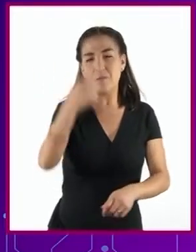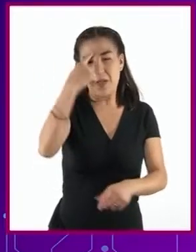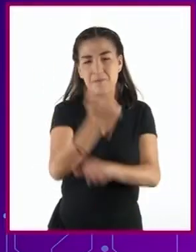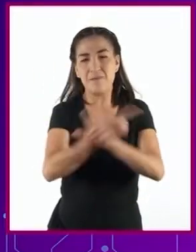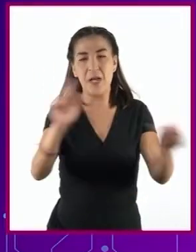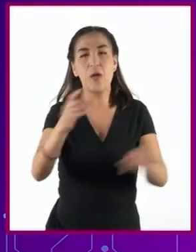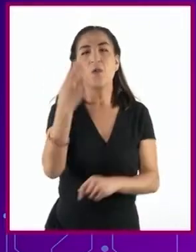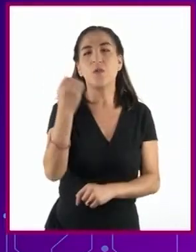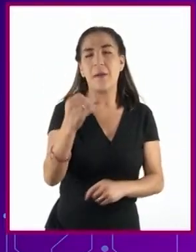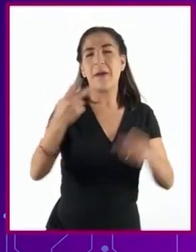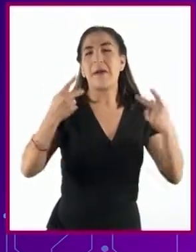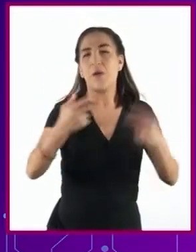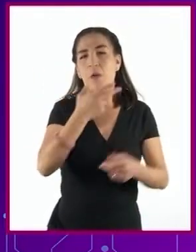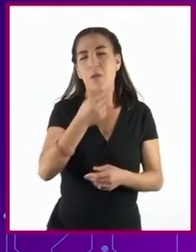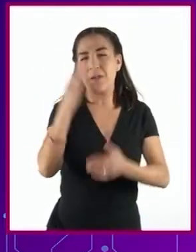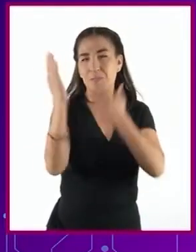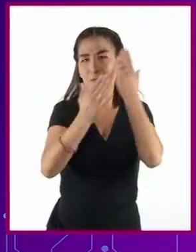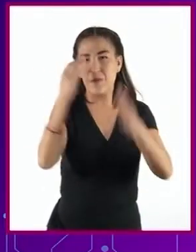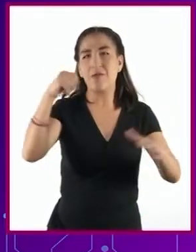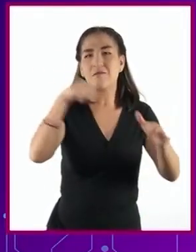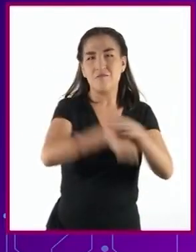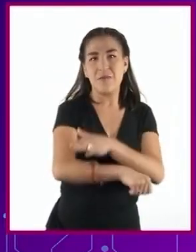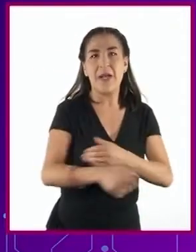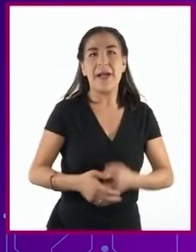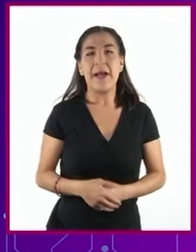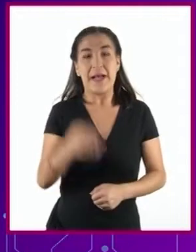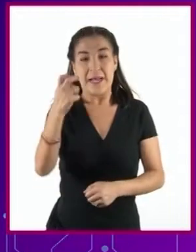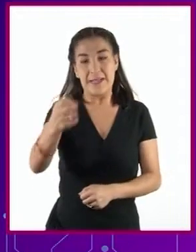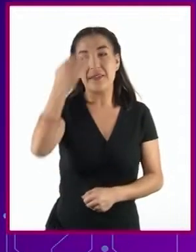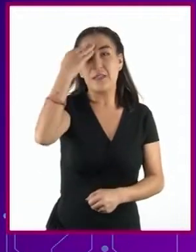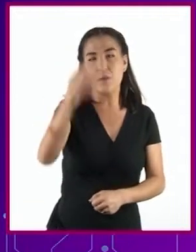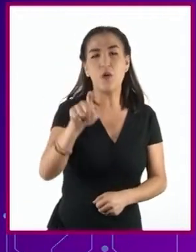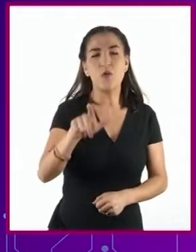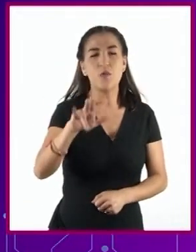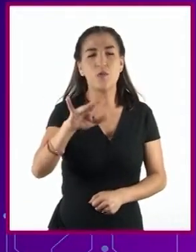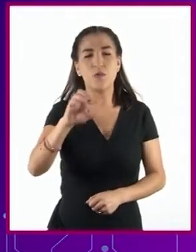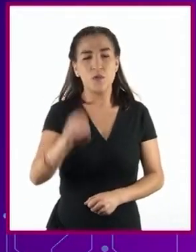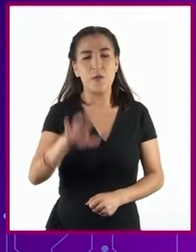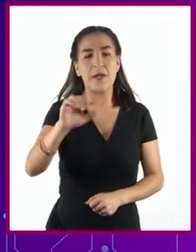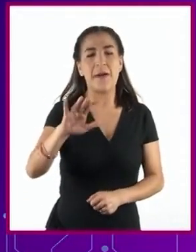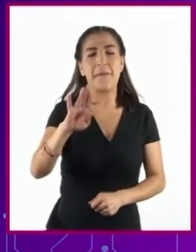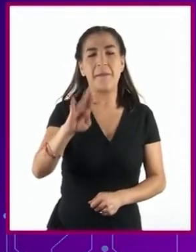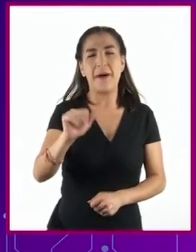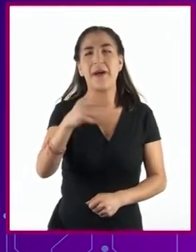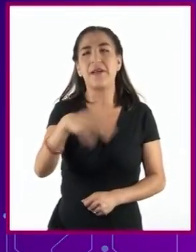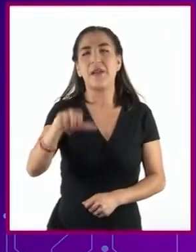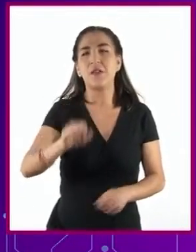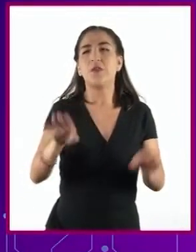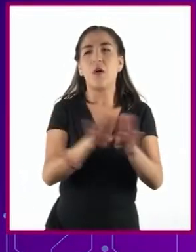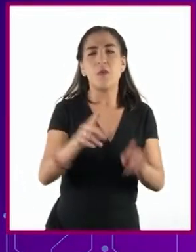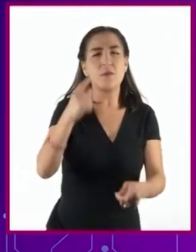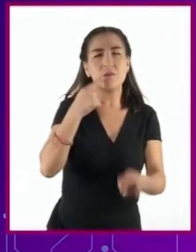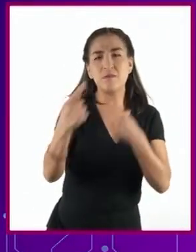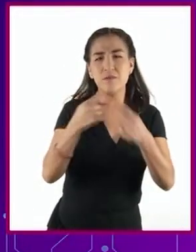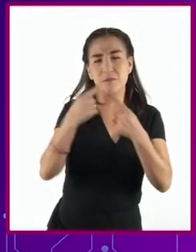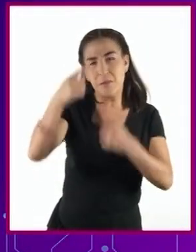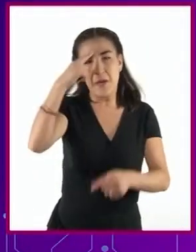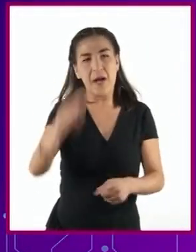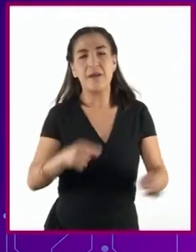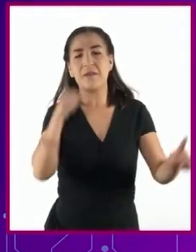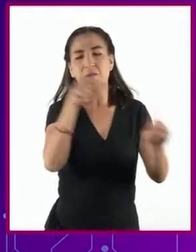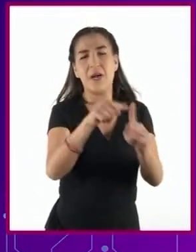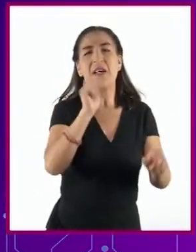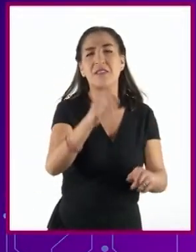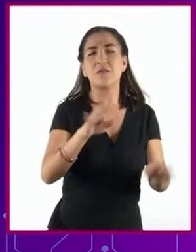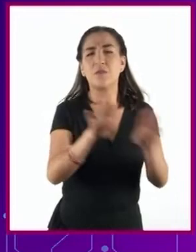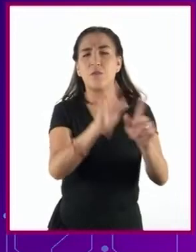nueve presos políticos. En esos mismos años, Lucio Cabañas y su grupo armado se hicieron notar con sus ataques a grupos del